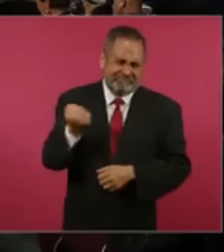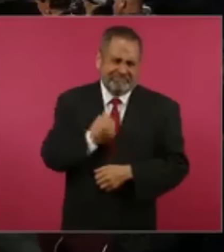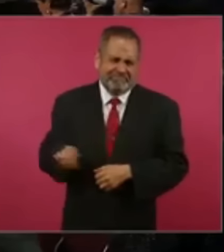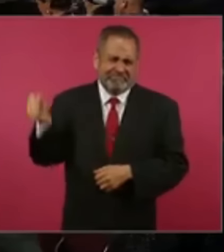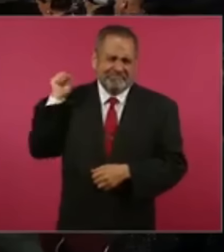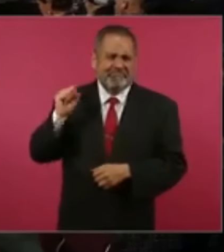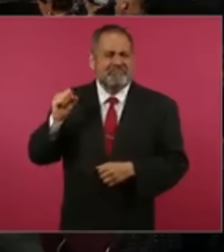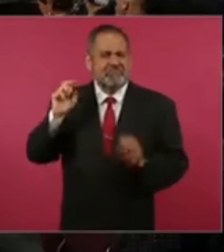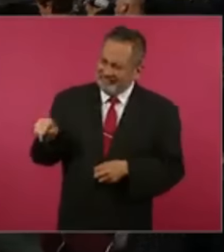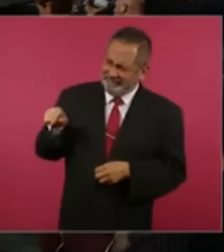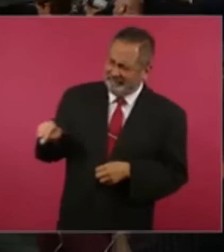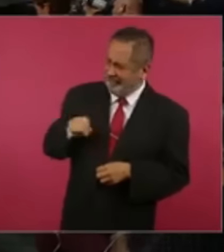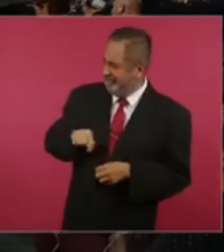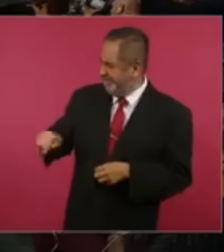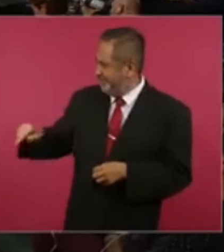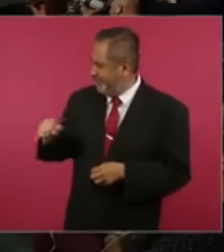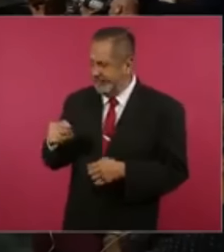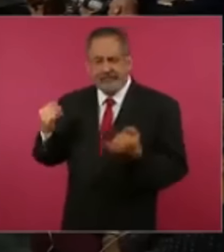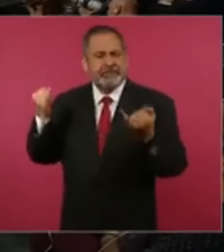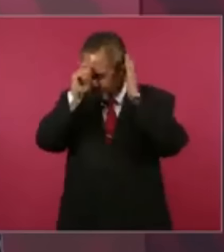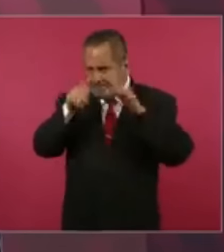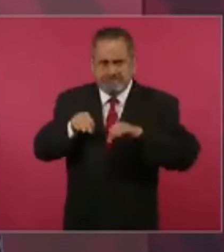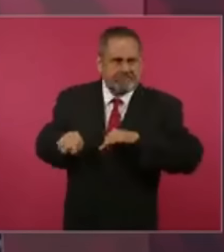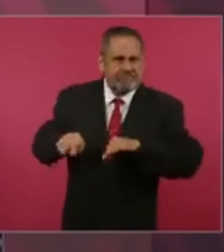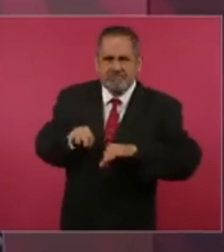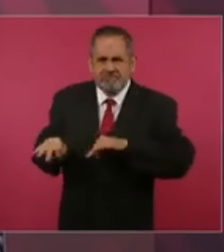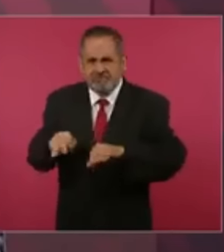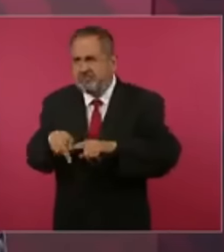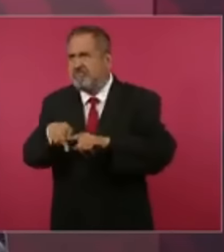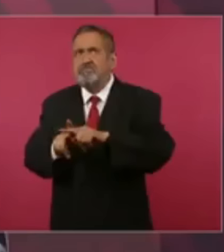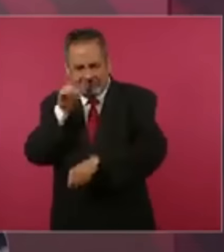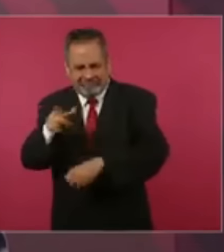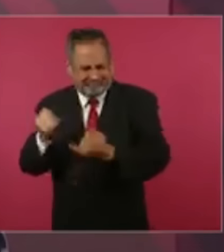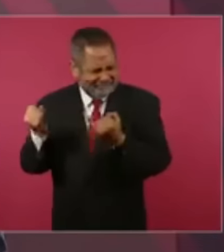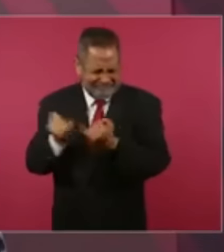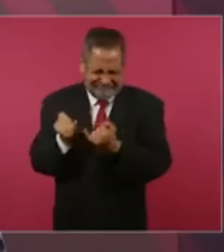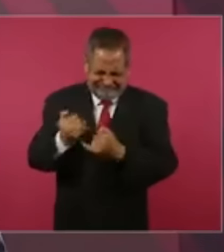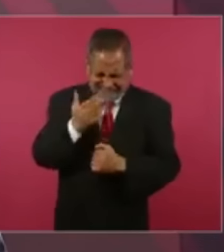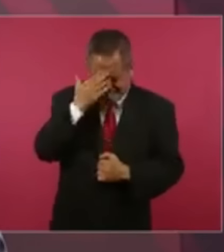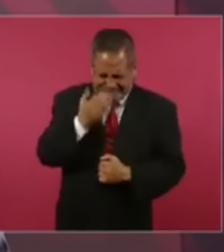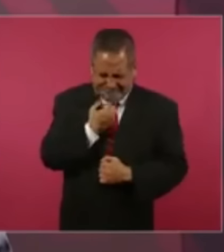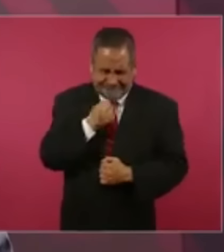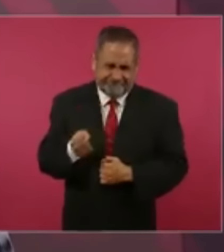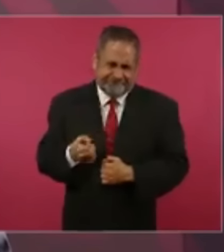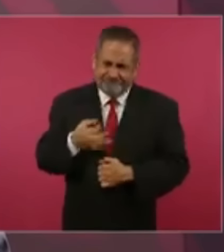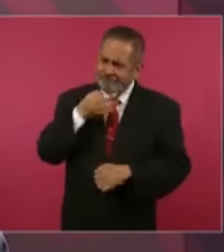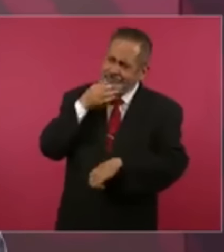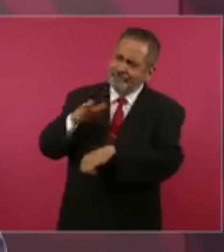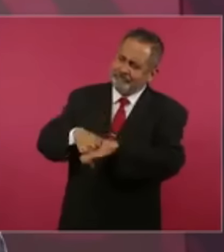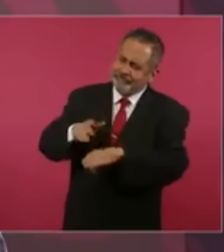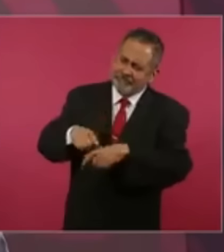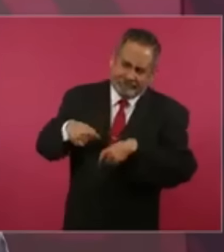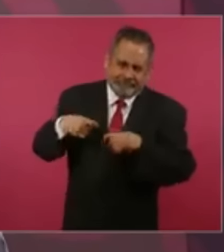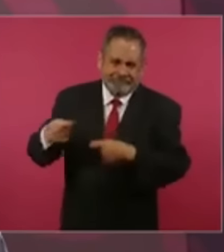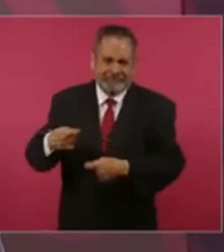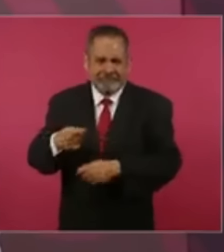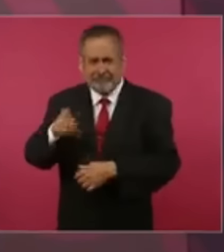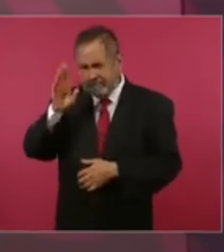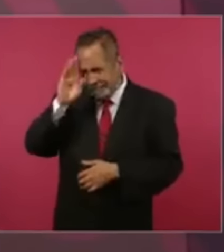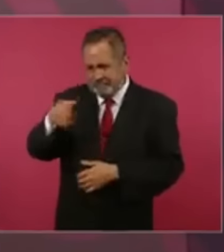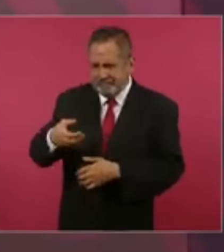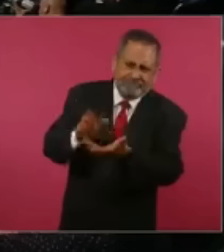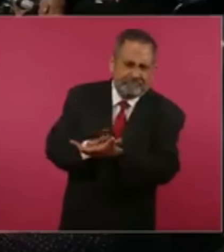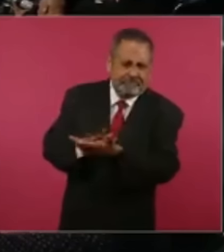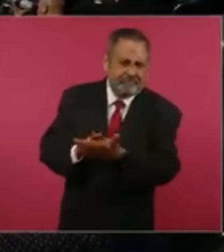mejores técnicos del mundo, igual que los trabajadores de la industria eléctrica, que les mandamos nuestro saludo y